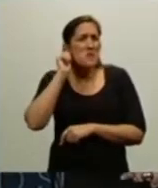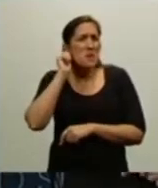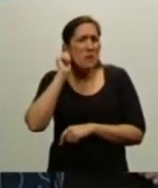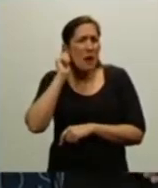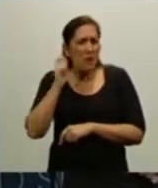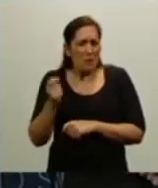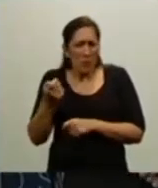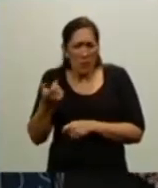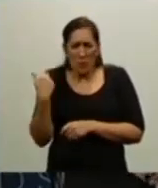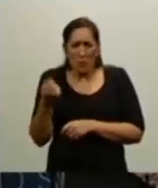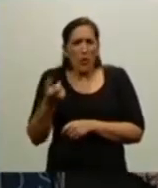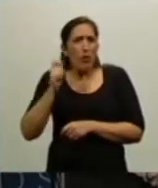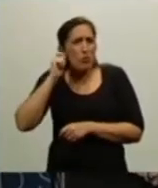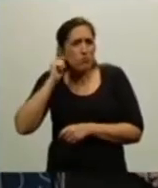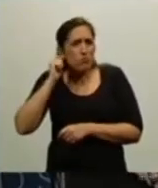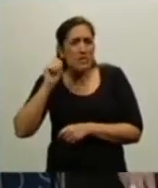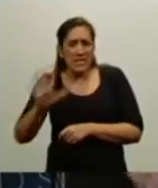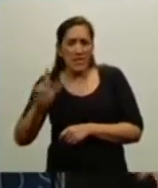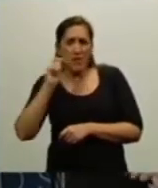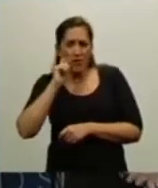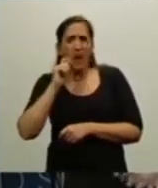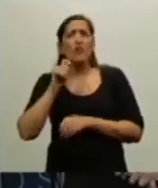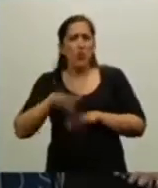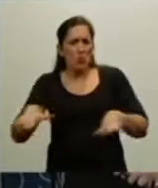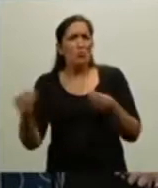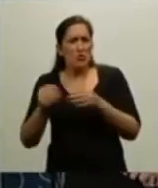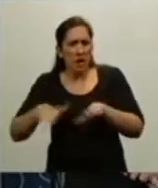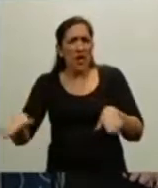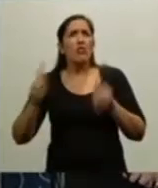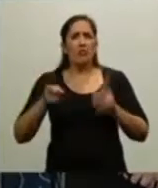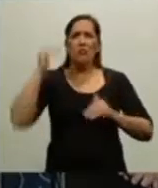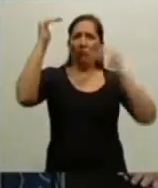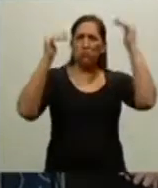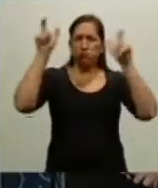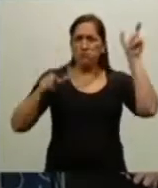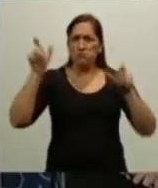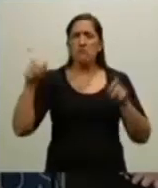y que como tantos niños y también tantos adultos